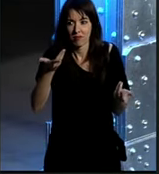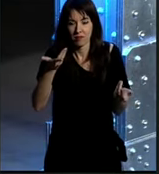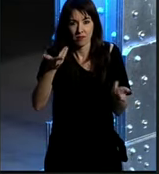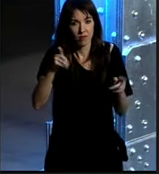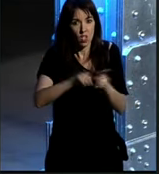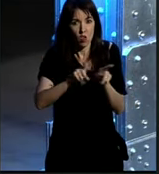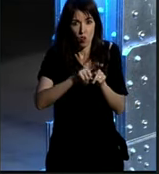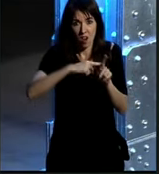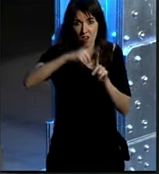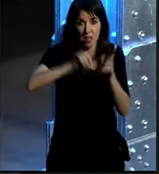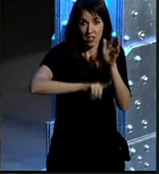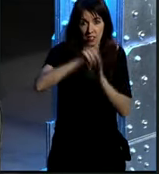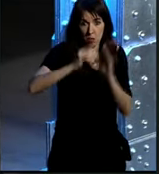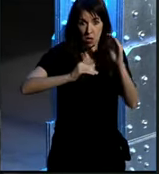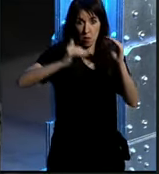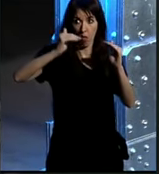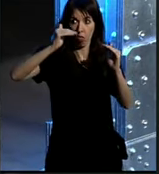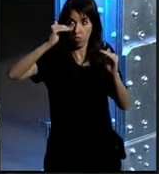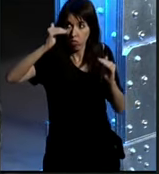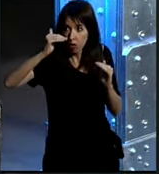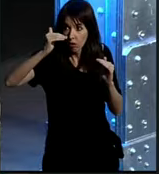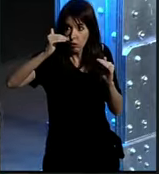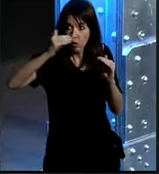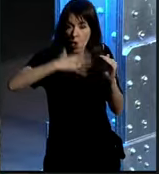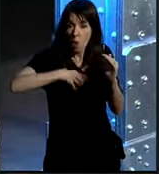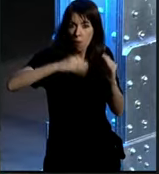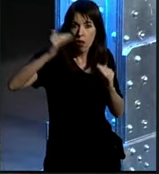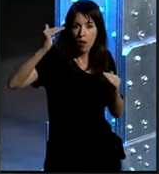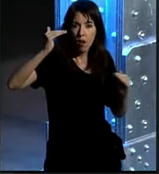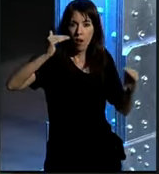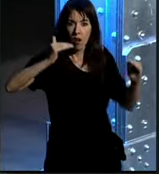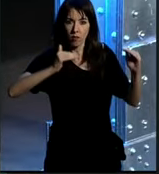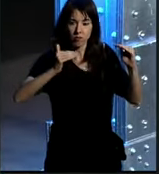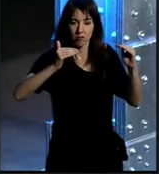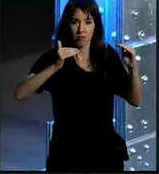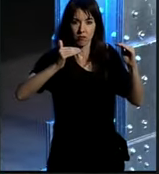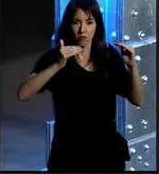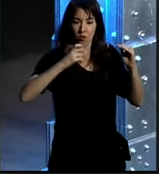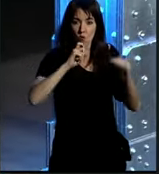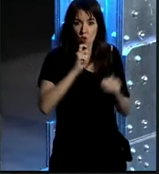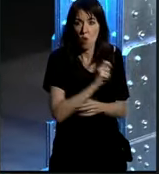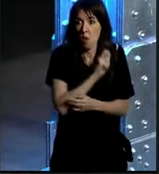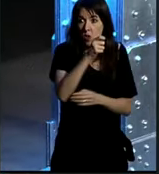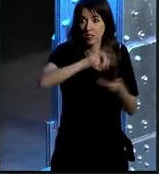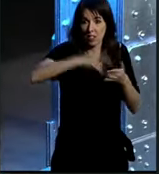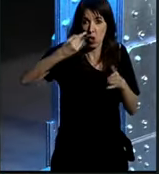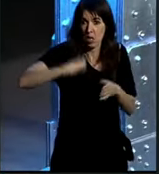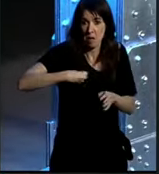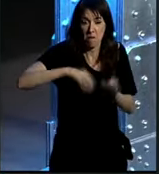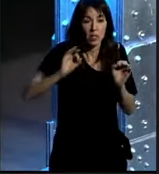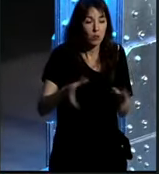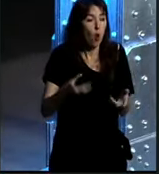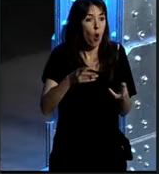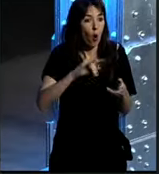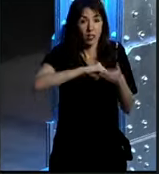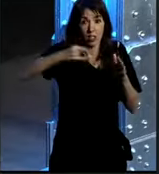con un nivel de desarrollo inferior al de otras regiones líderes puede ponerse al mismo nivel invirtiendo en las mismas tecnologías o